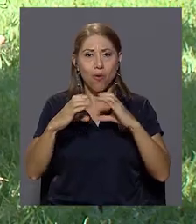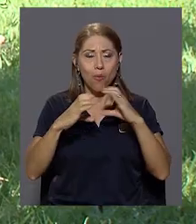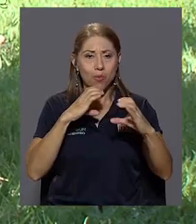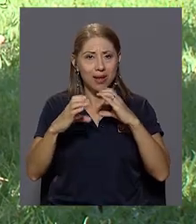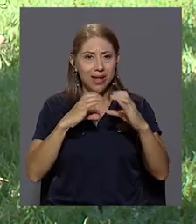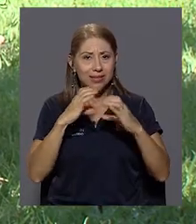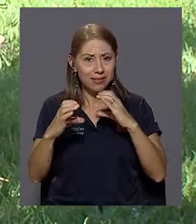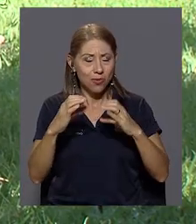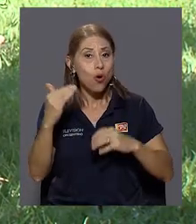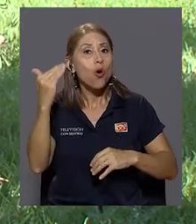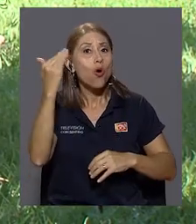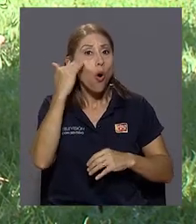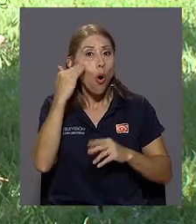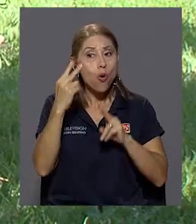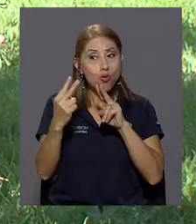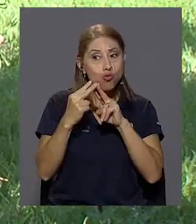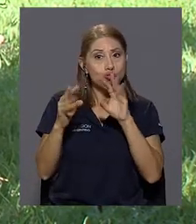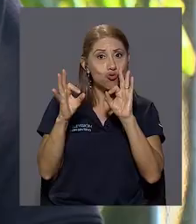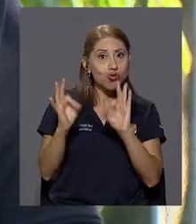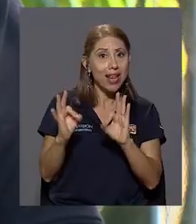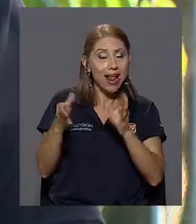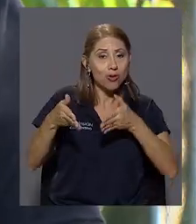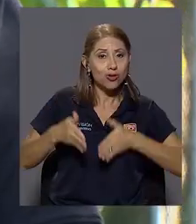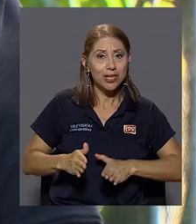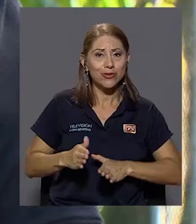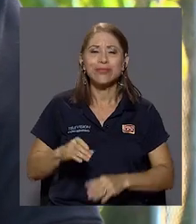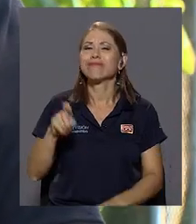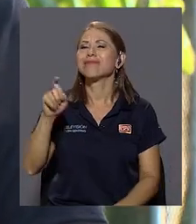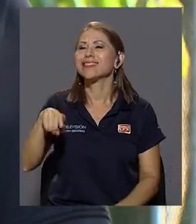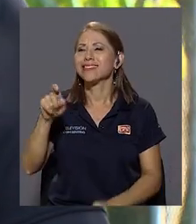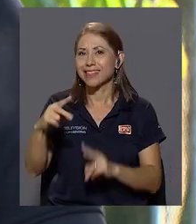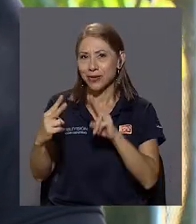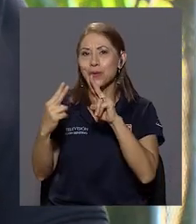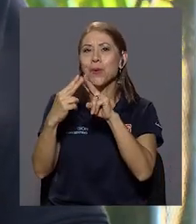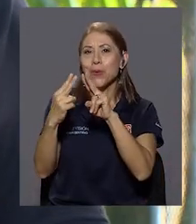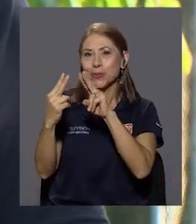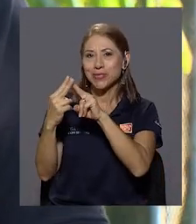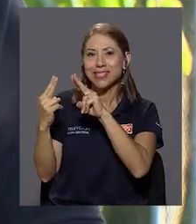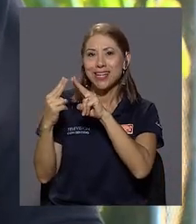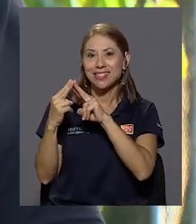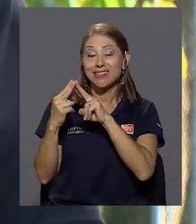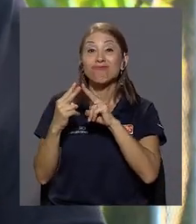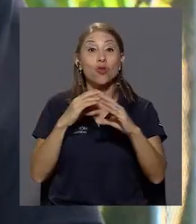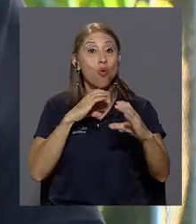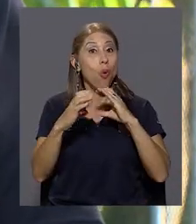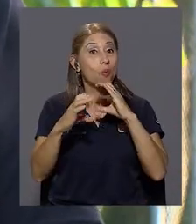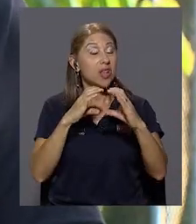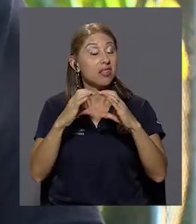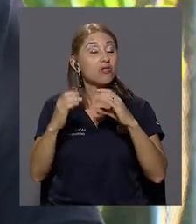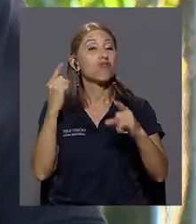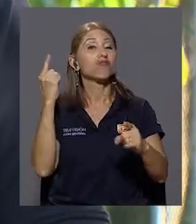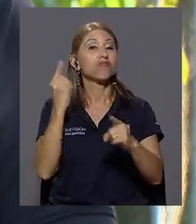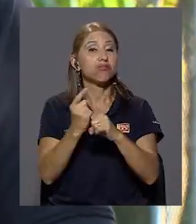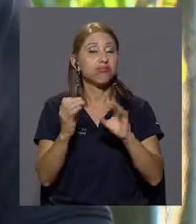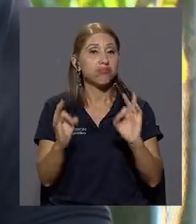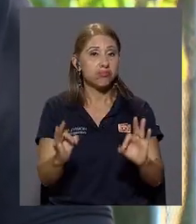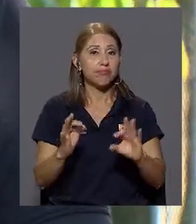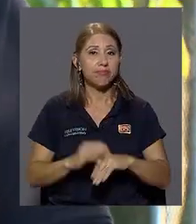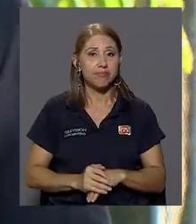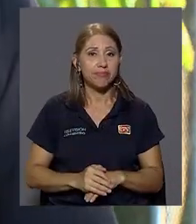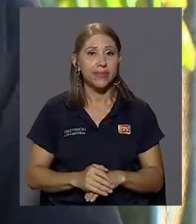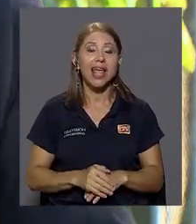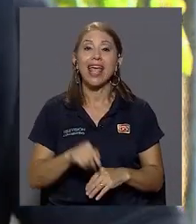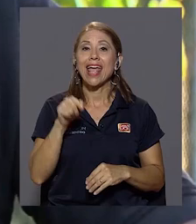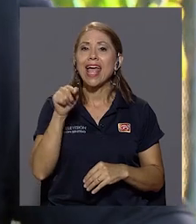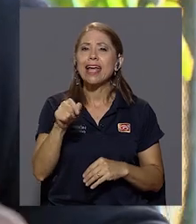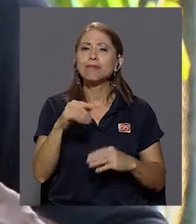comunicación en ese caso, el conocer a los hijos? Es necesario conocerse y para eso no hay como la comunicación definitivamente. En esa